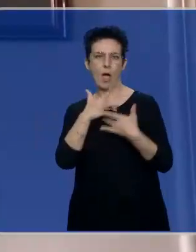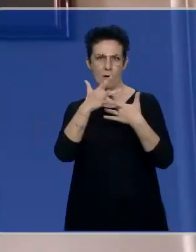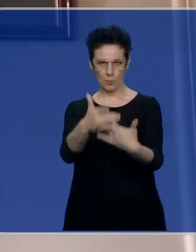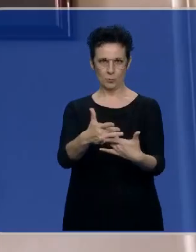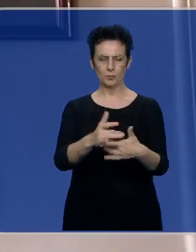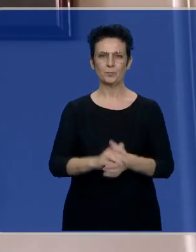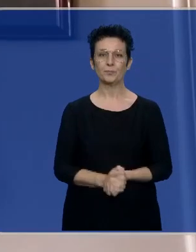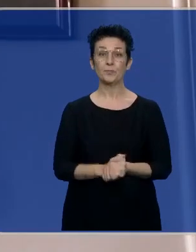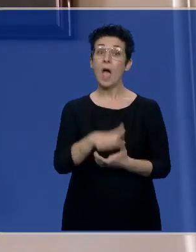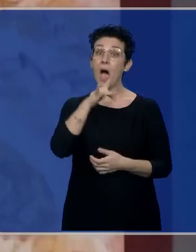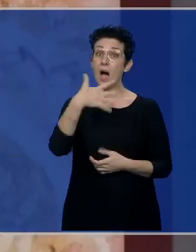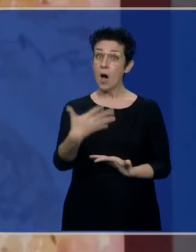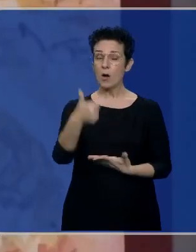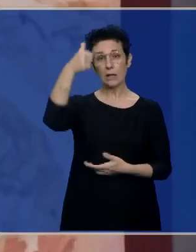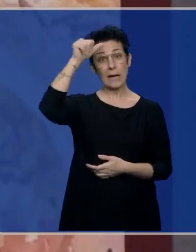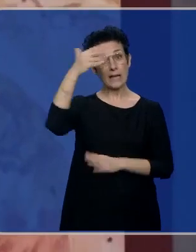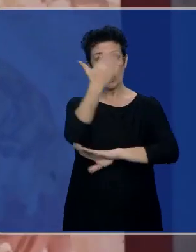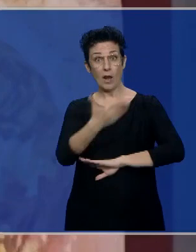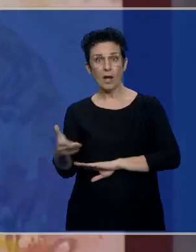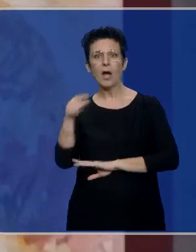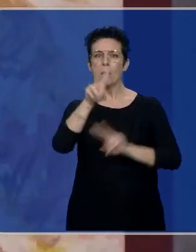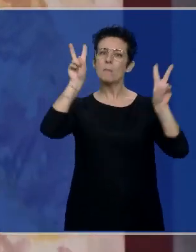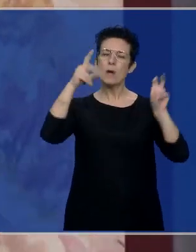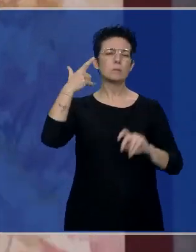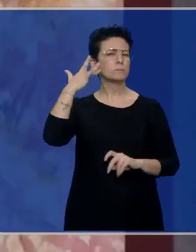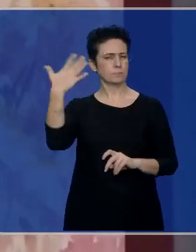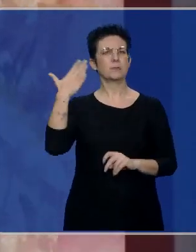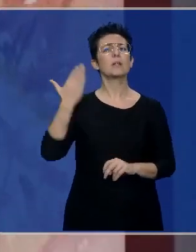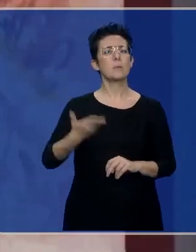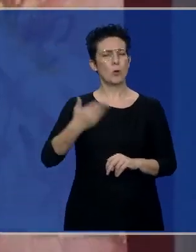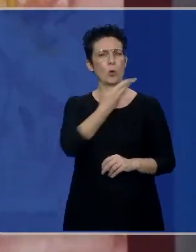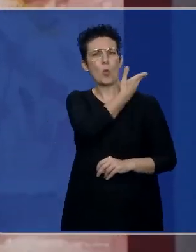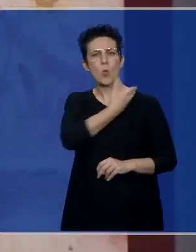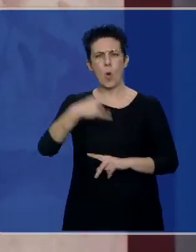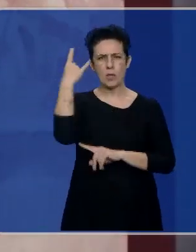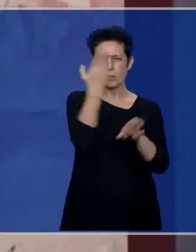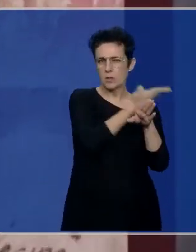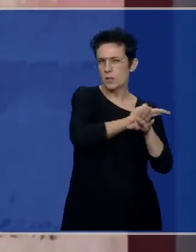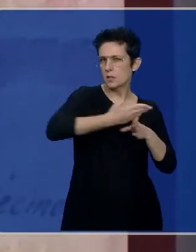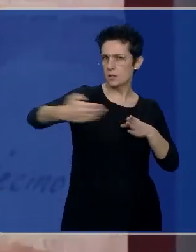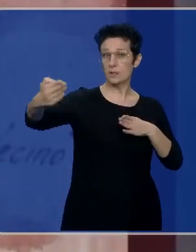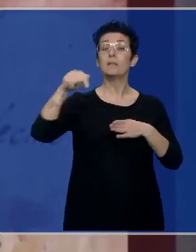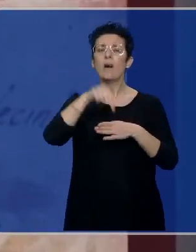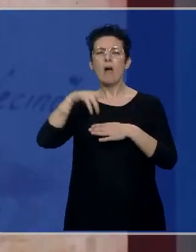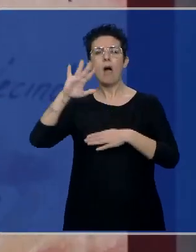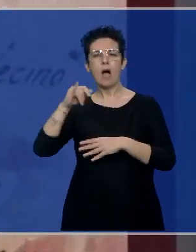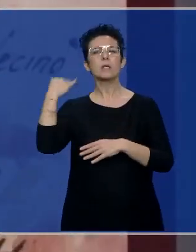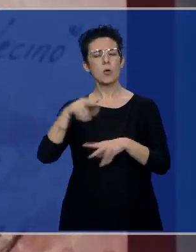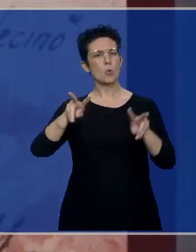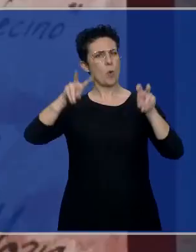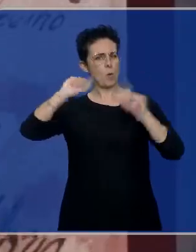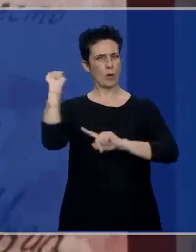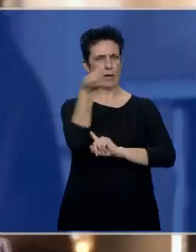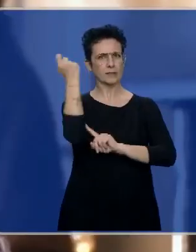Ahora el niño de la capea destaca también como ganadero de un encaste singular como el murube con el que cosecha nuevos